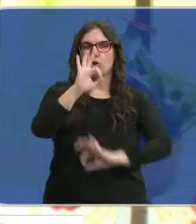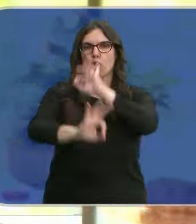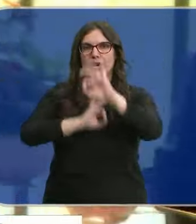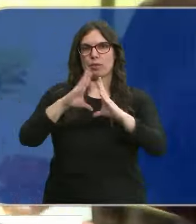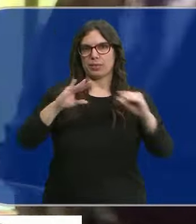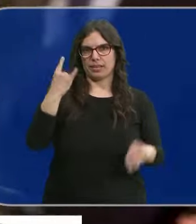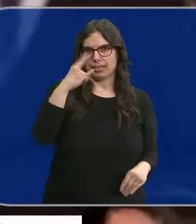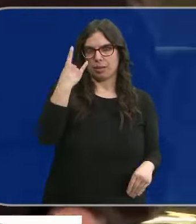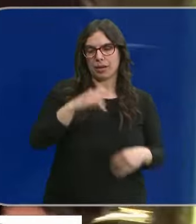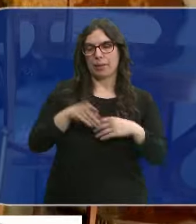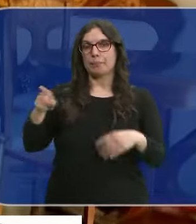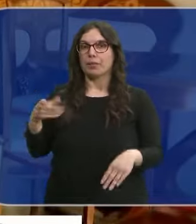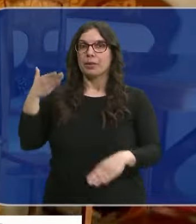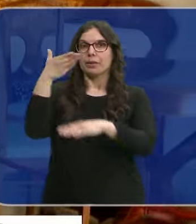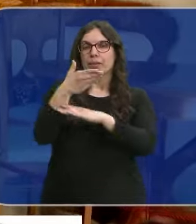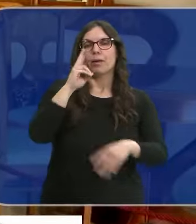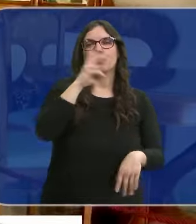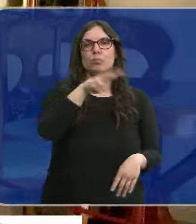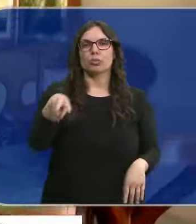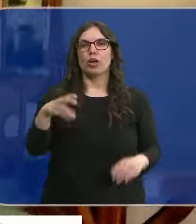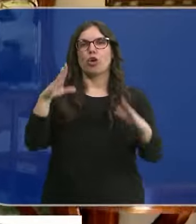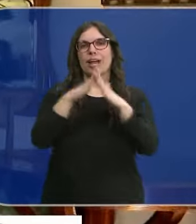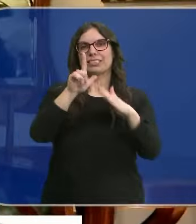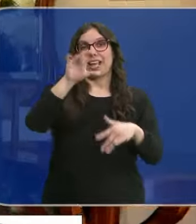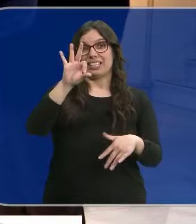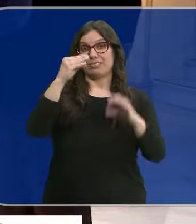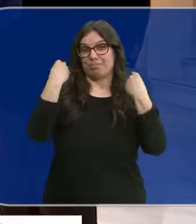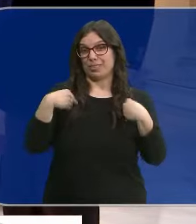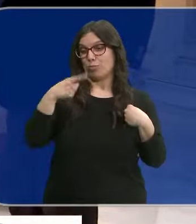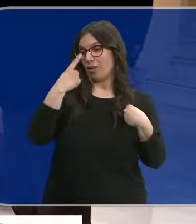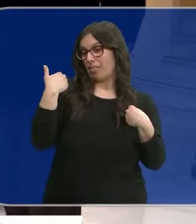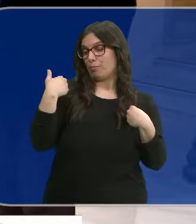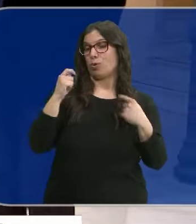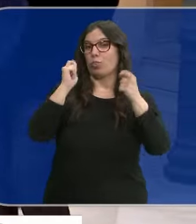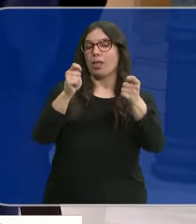organizado la USAL. Uribe ha visitado el Museo Casalís, recientemente galardonado con el Premio Castilla y León de las Artes.